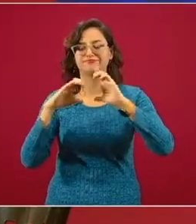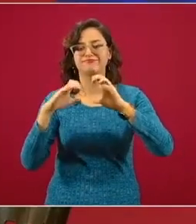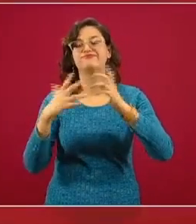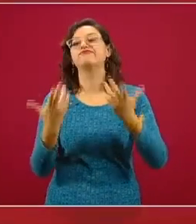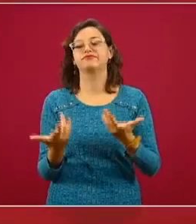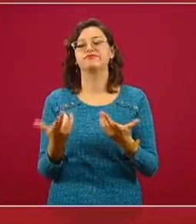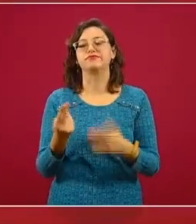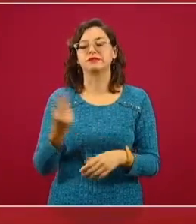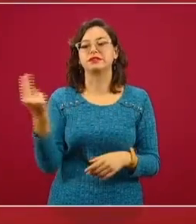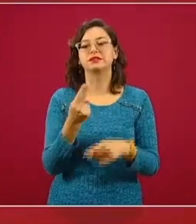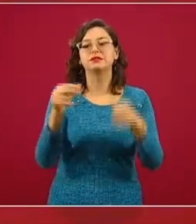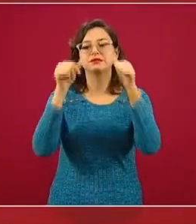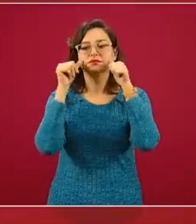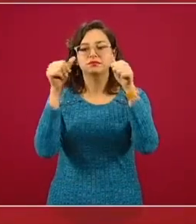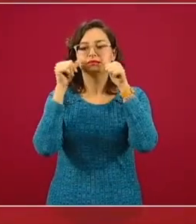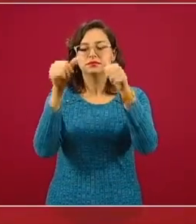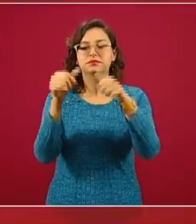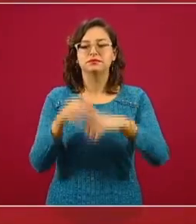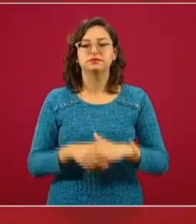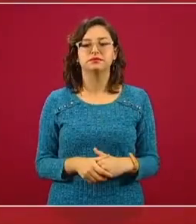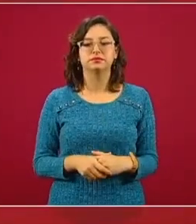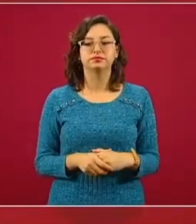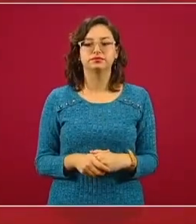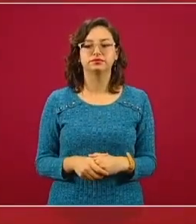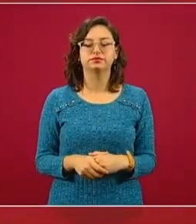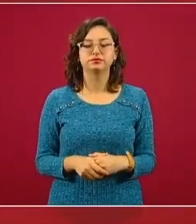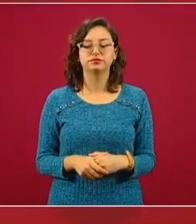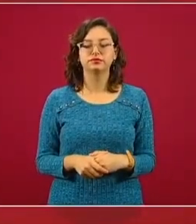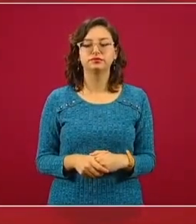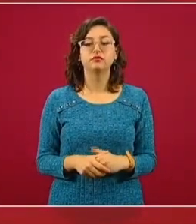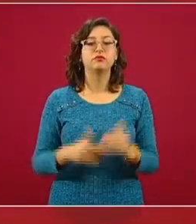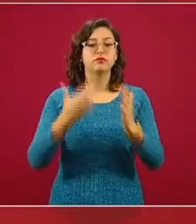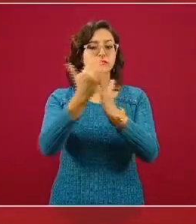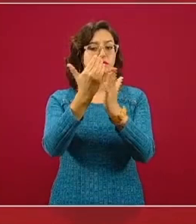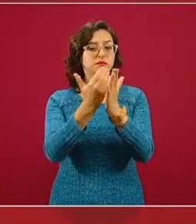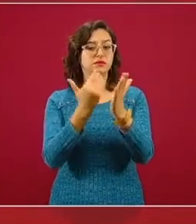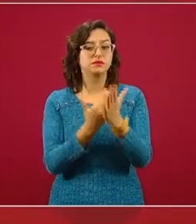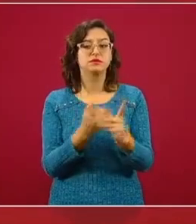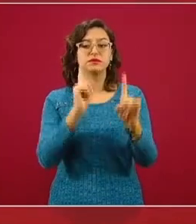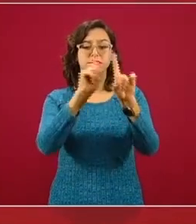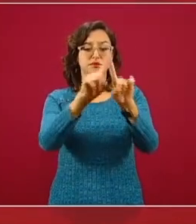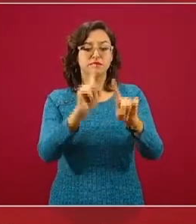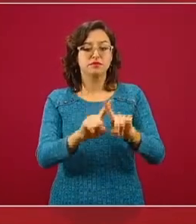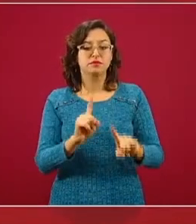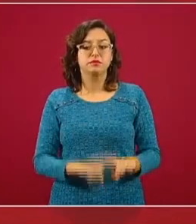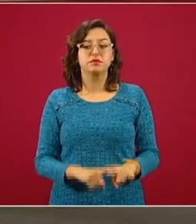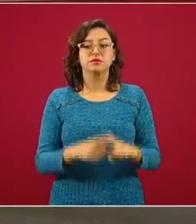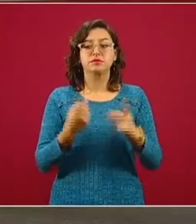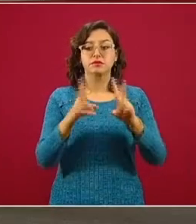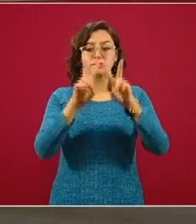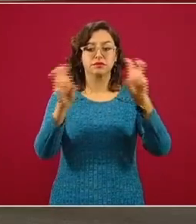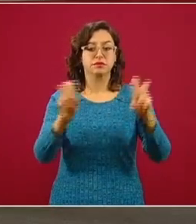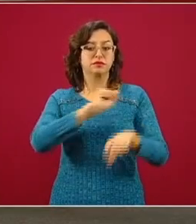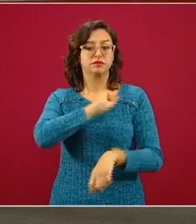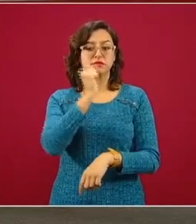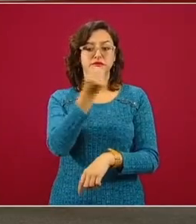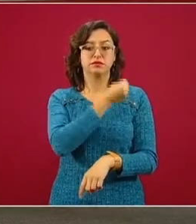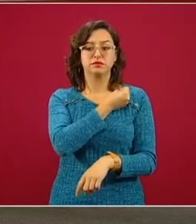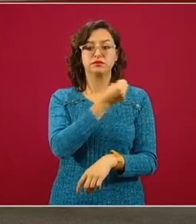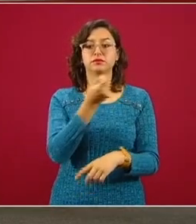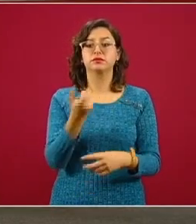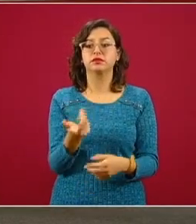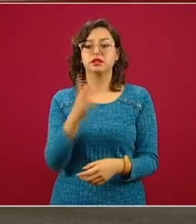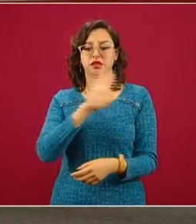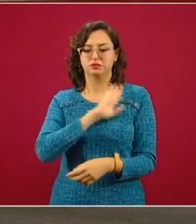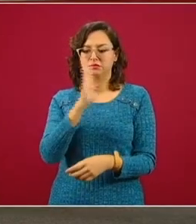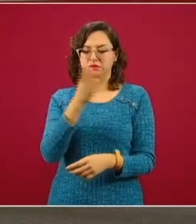recibir pronta atención. Los manuales y demás lineamientos técnicos de la salud que producimos en